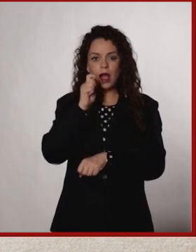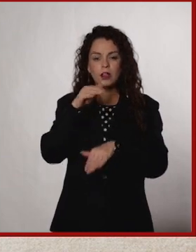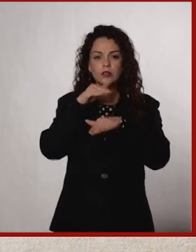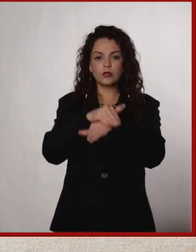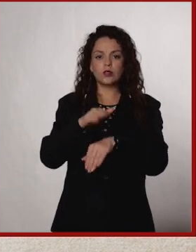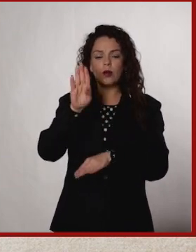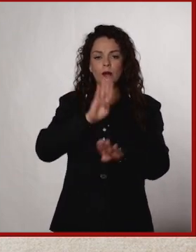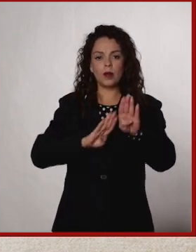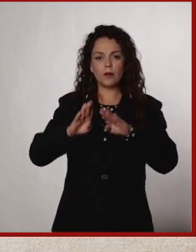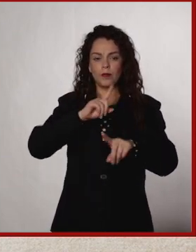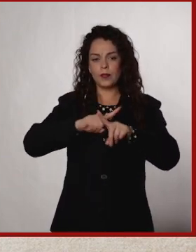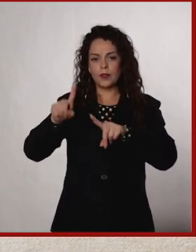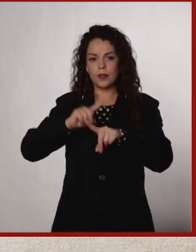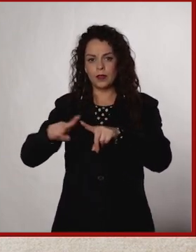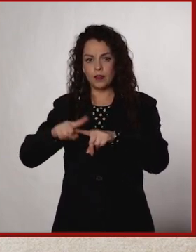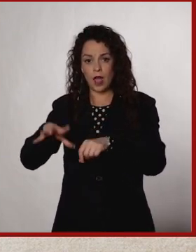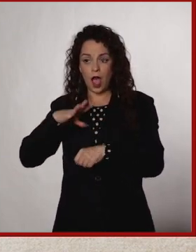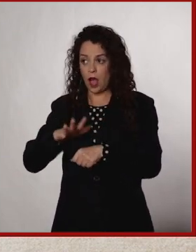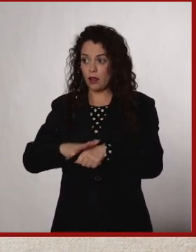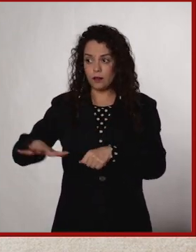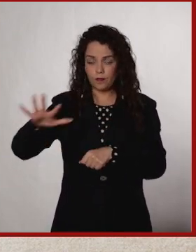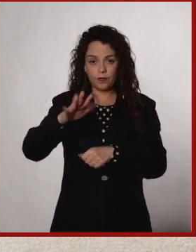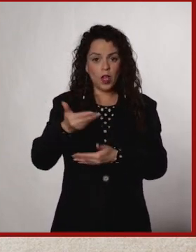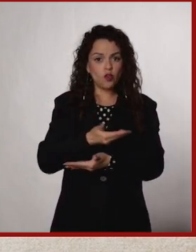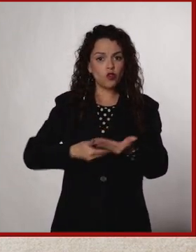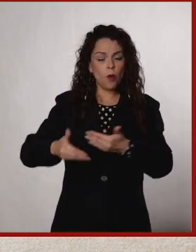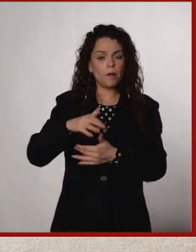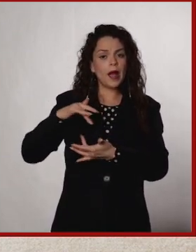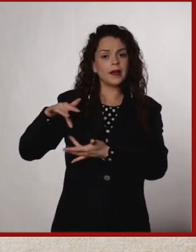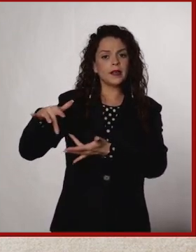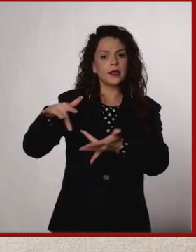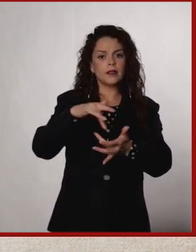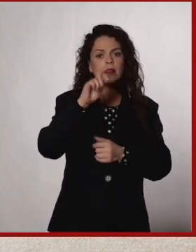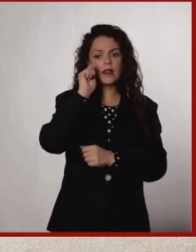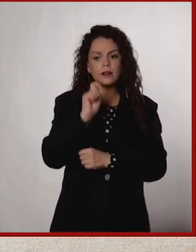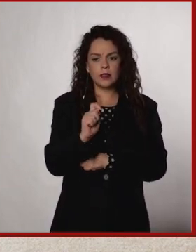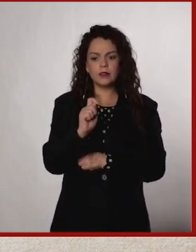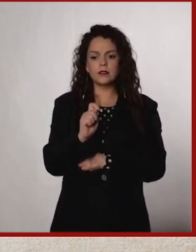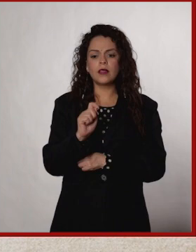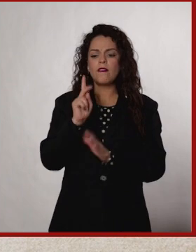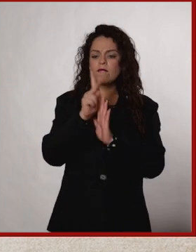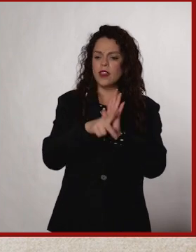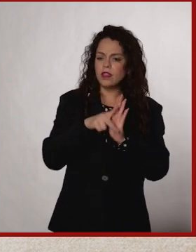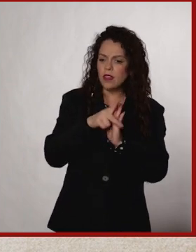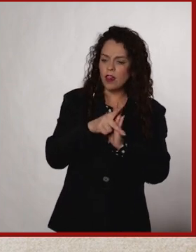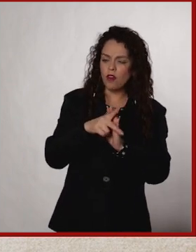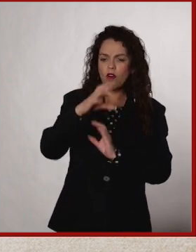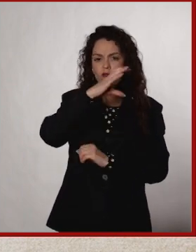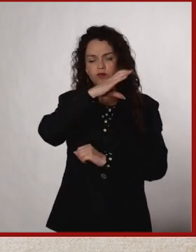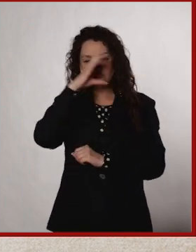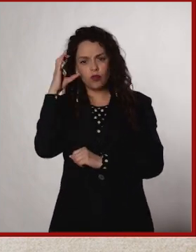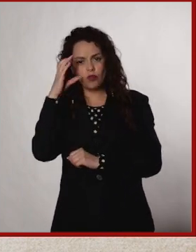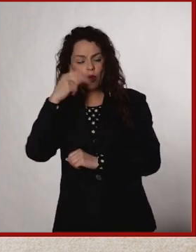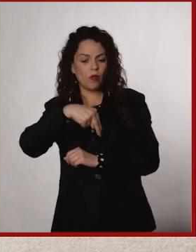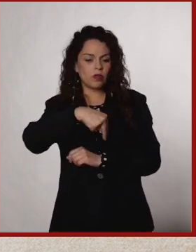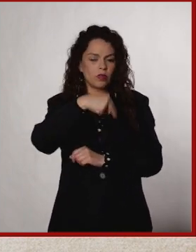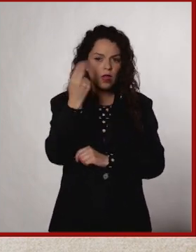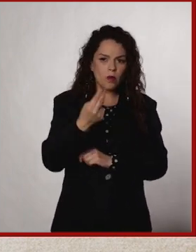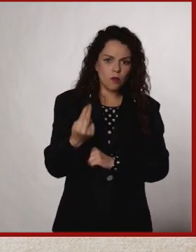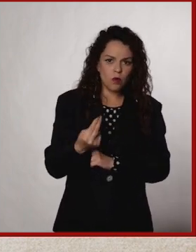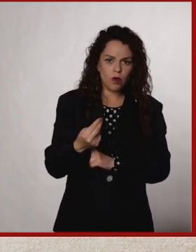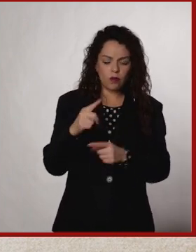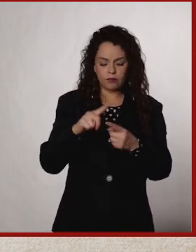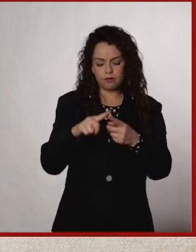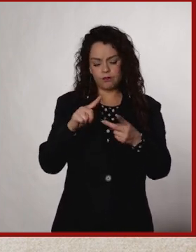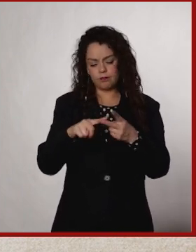en esta ocasión va sobre biodiversidad que nos rodea. Compartan en nuestras redes sociales unos buenos GIF, videos, fotos,